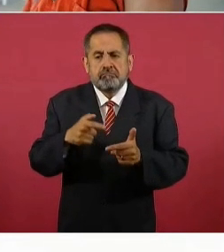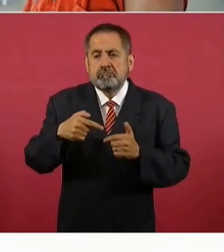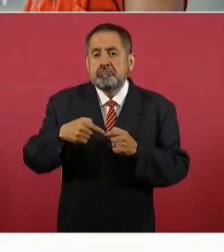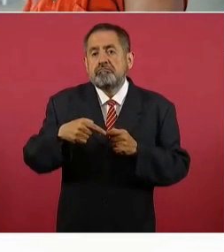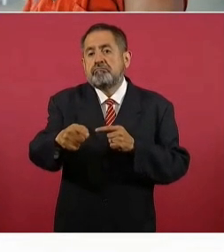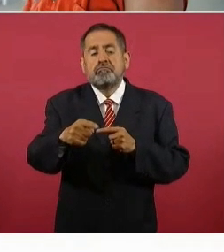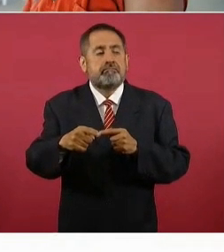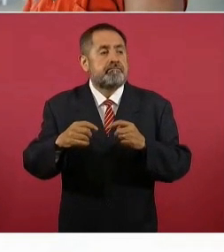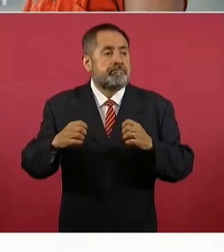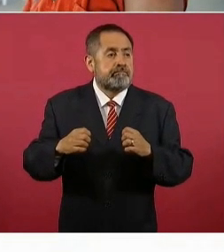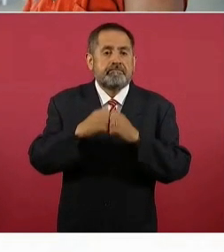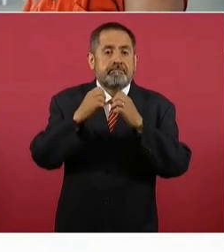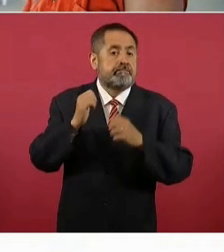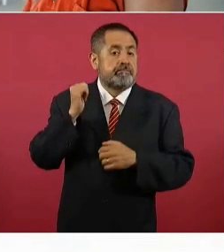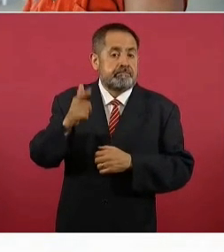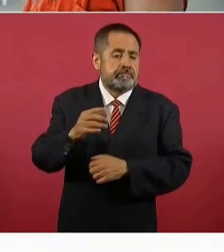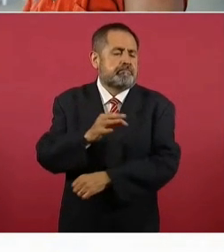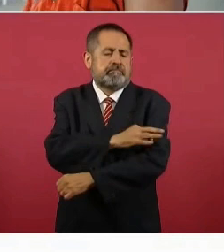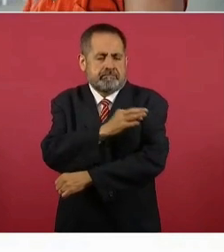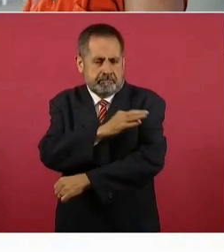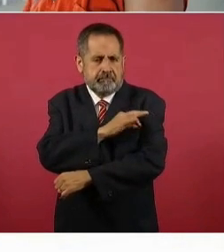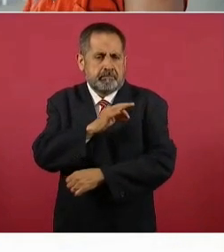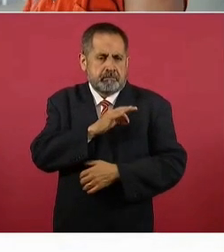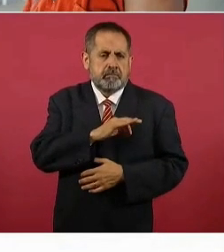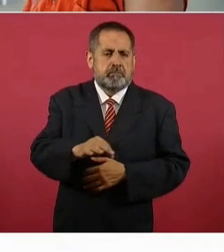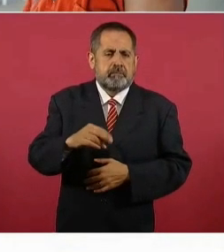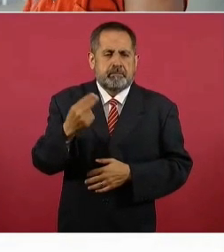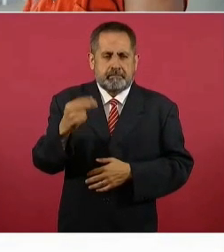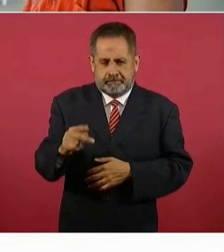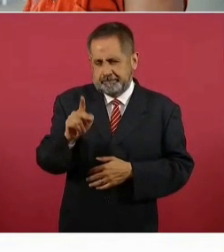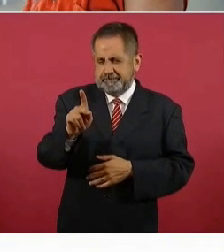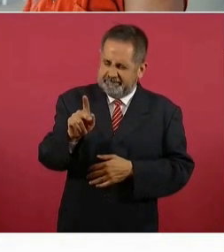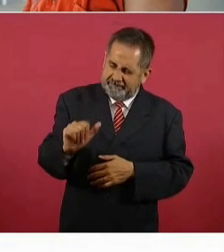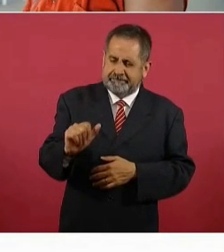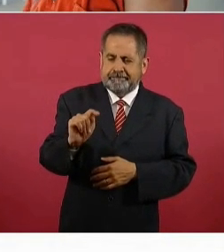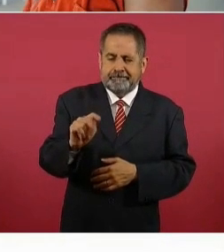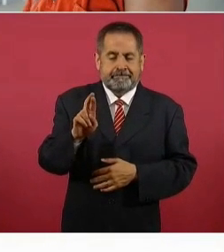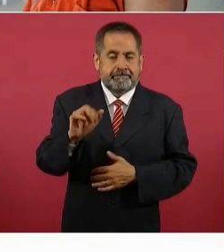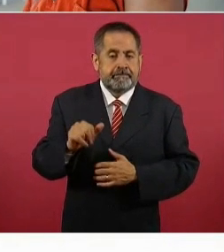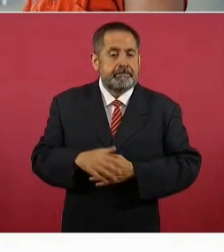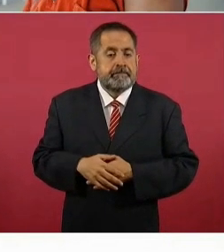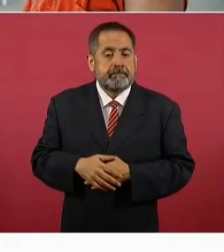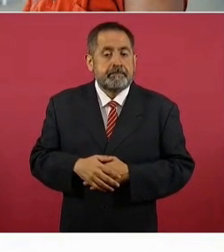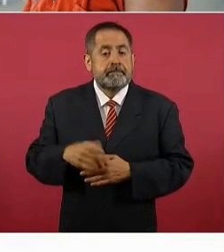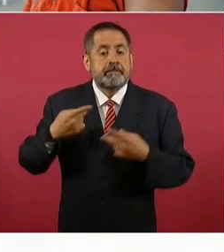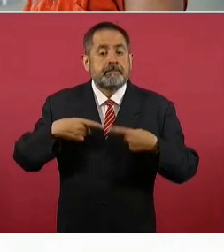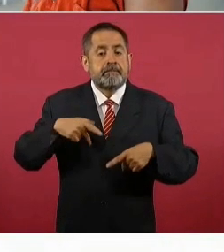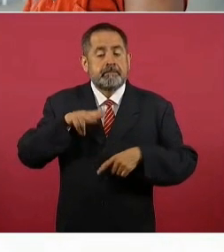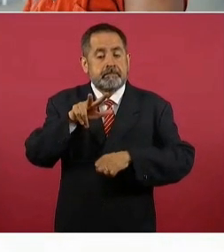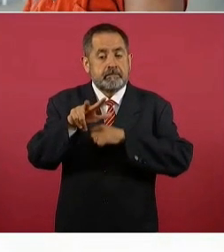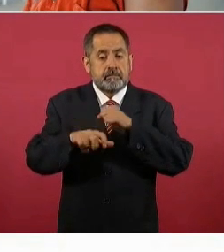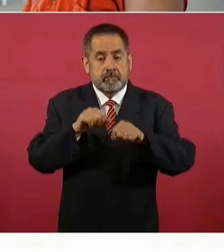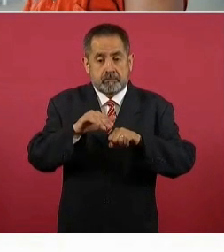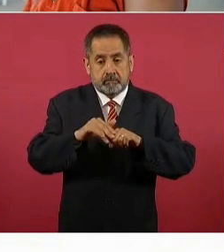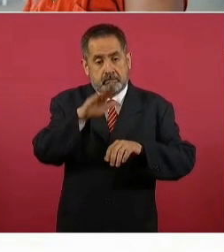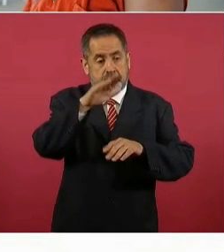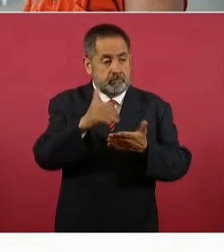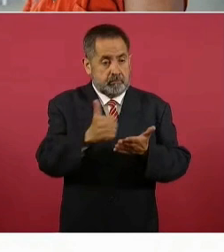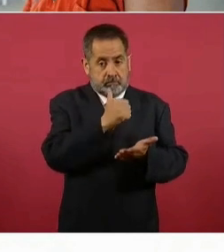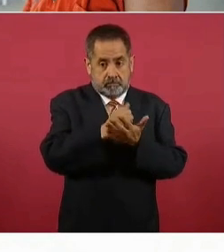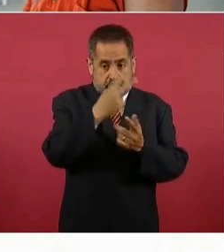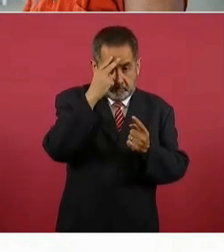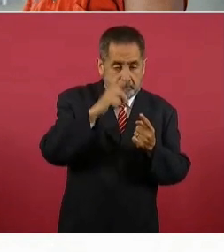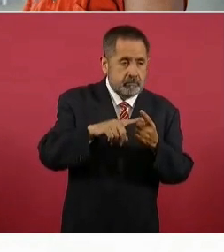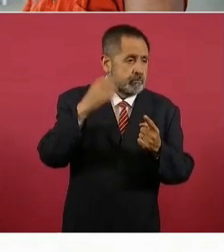emergencia de este desarrollo vacunal patria. Los ciudadanos mayores de edad que vivan en la Ciudad de México, en